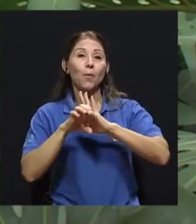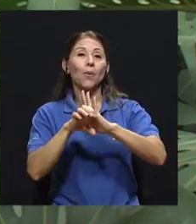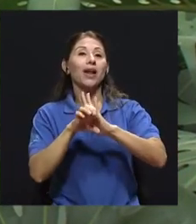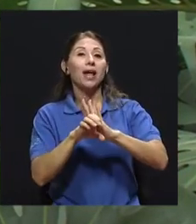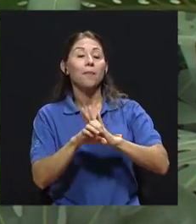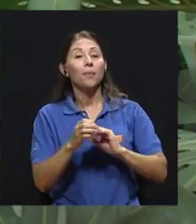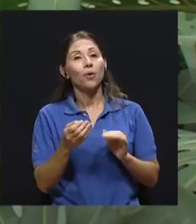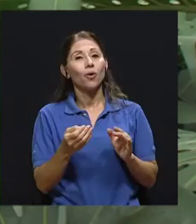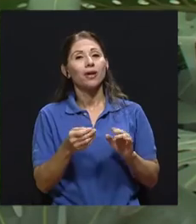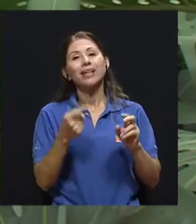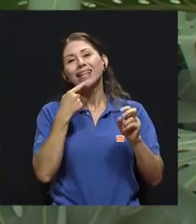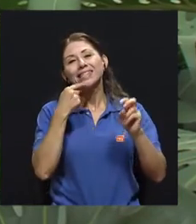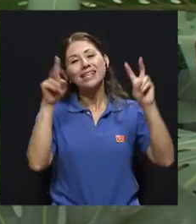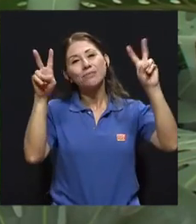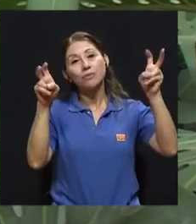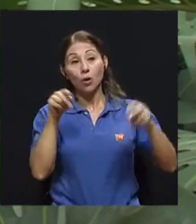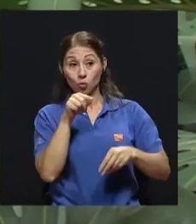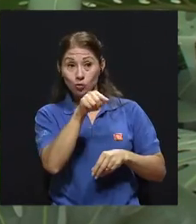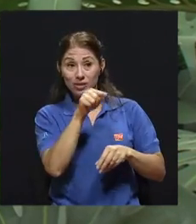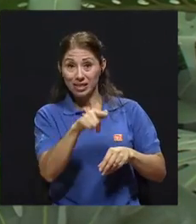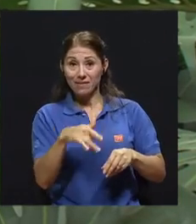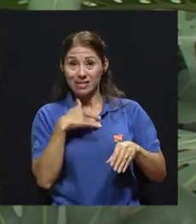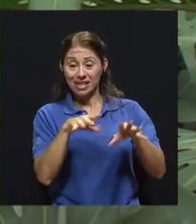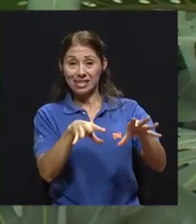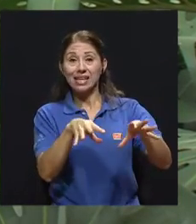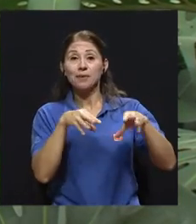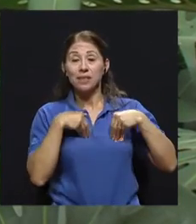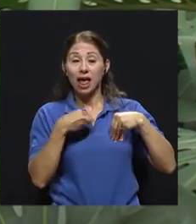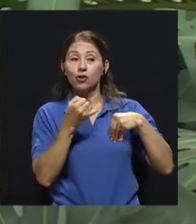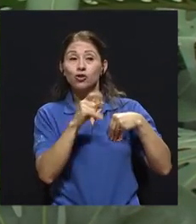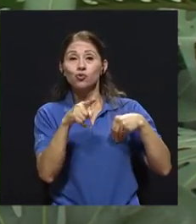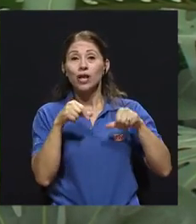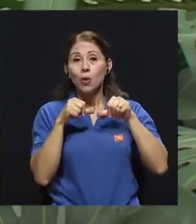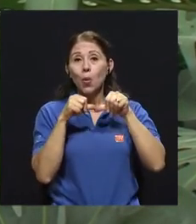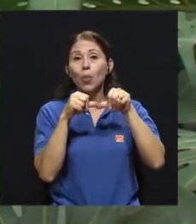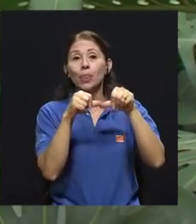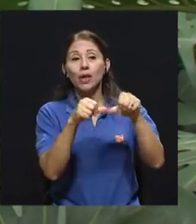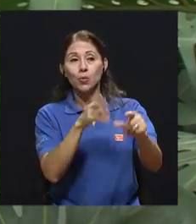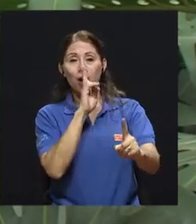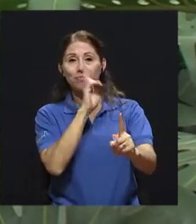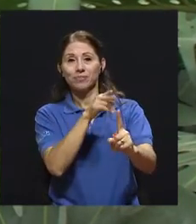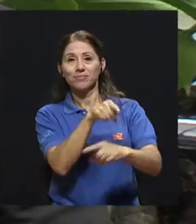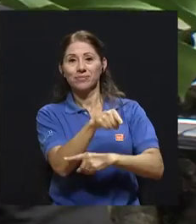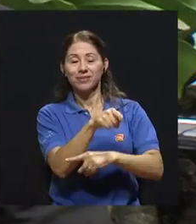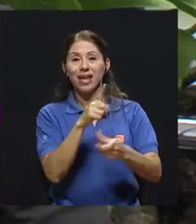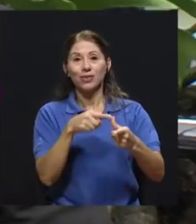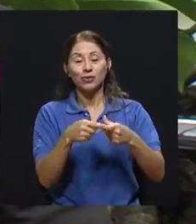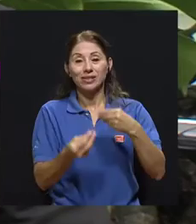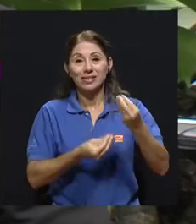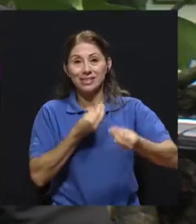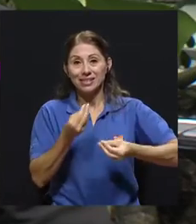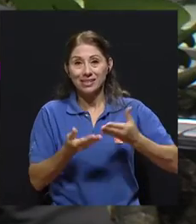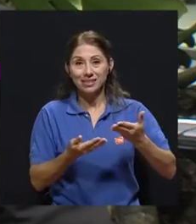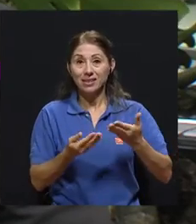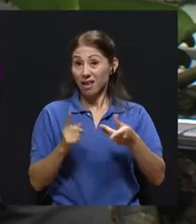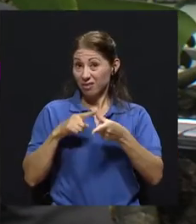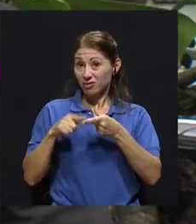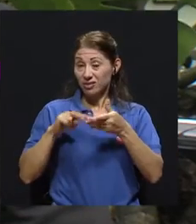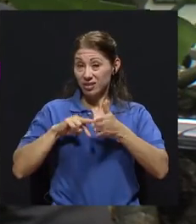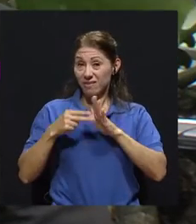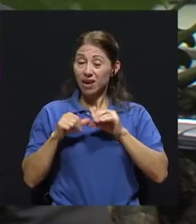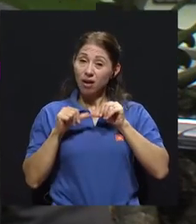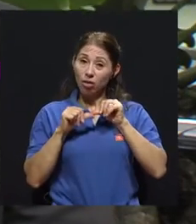mantengas esa condición. Claro. Entonces, ahí estamos amarrando y anclando a la persona a esa situación. perpetúa en su